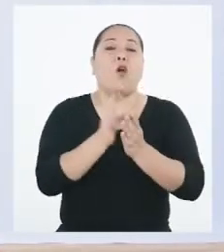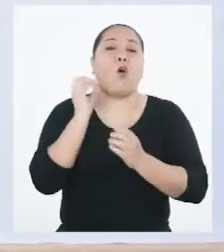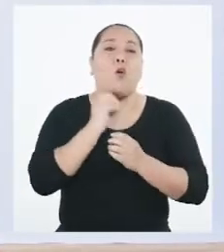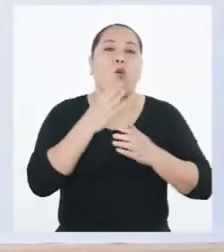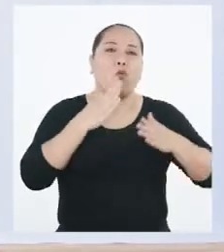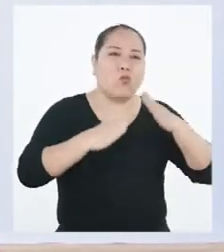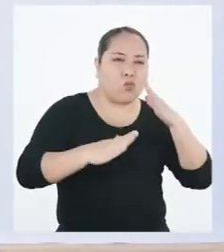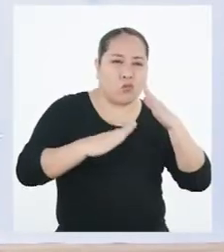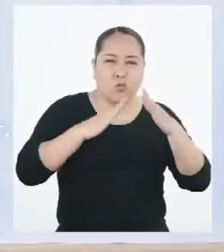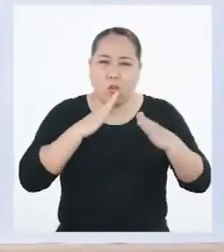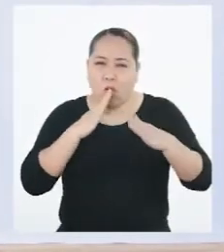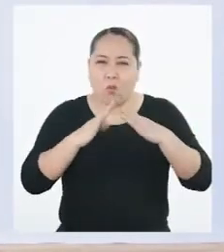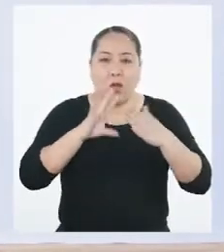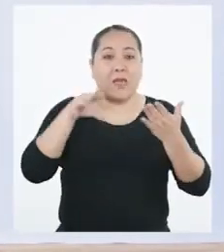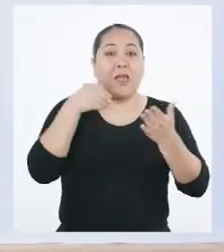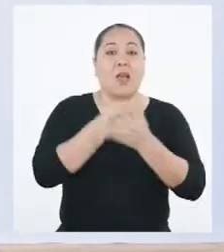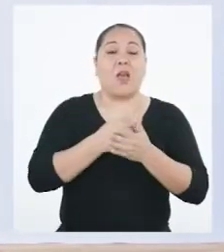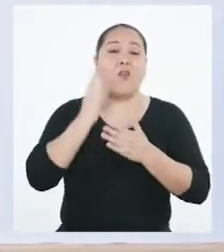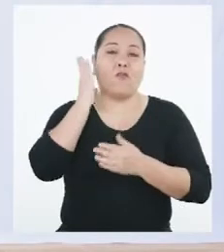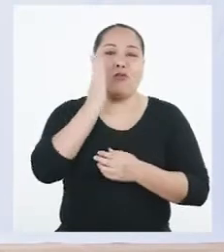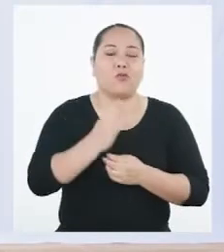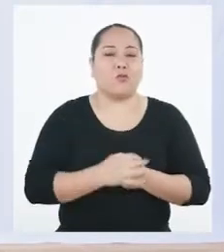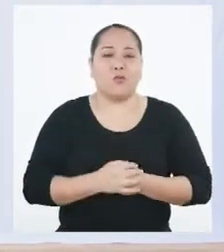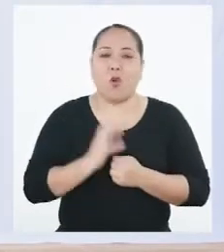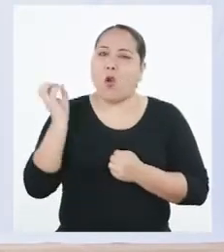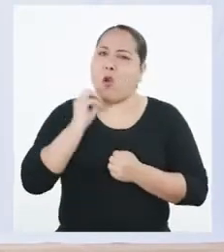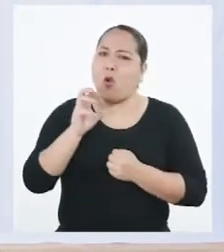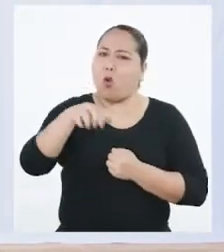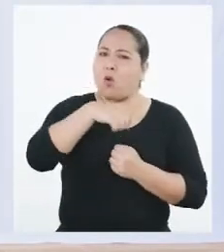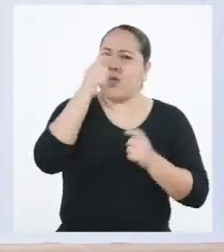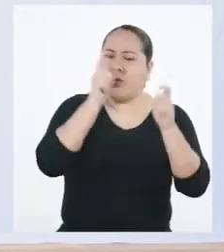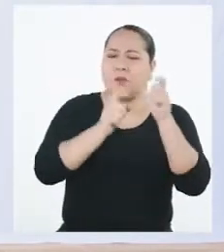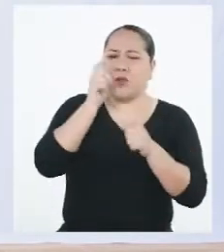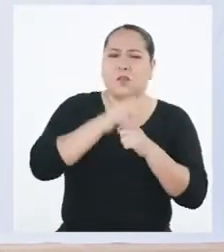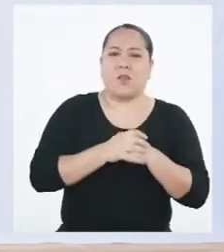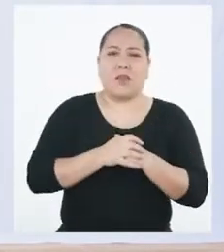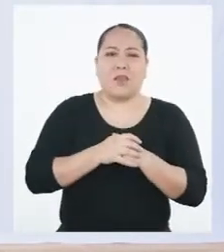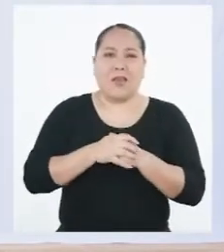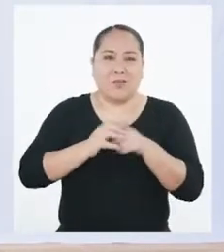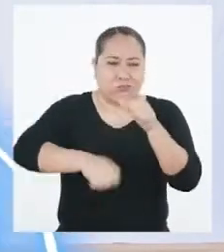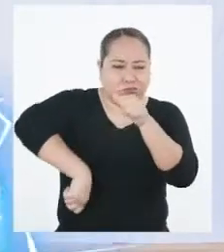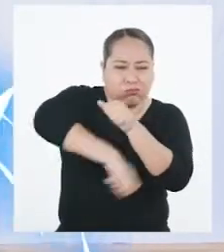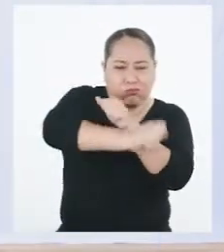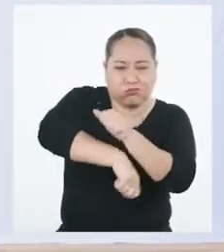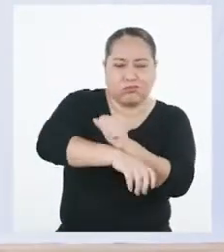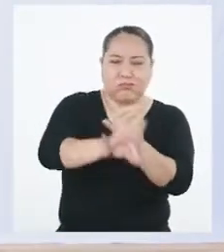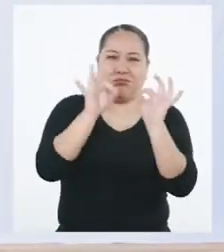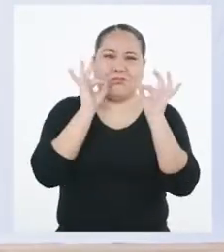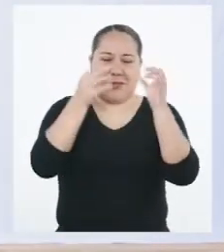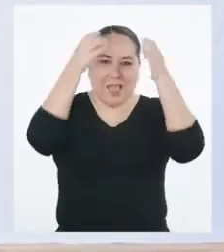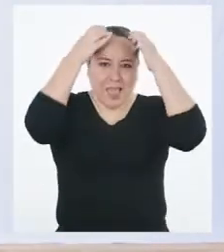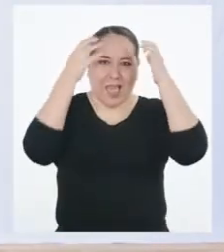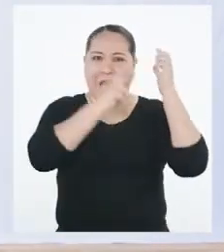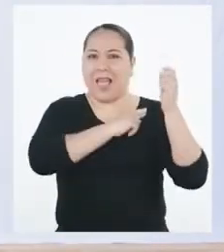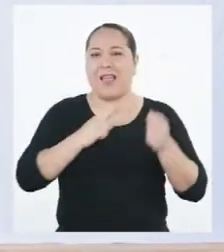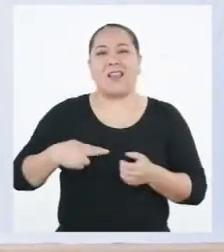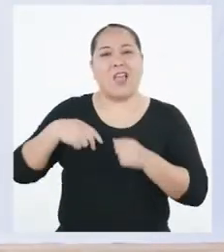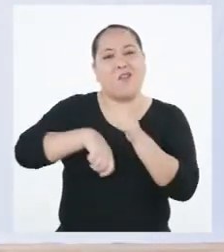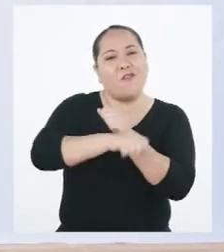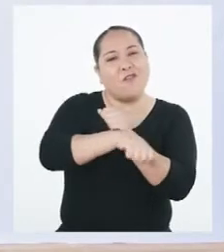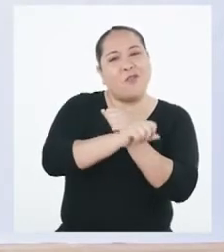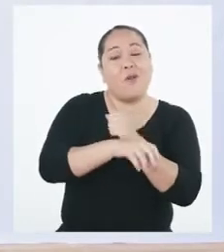un robot llegando del futuro. O alguien que domina el balón como el rey del fútbol.